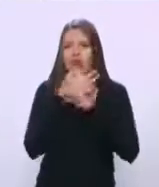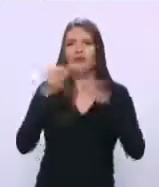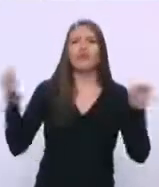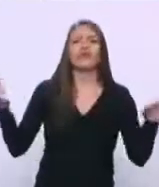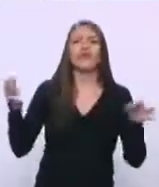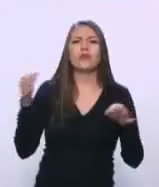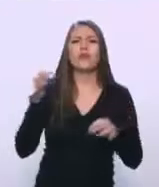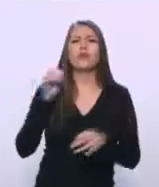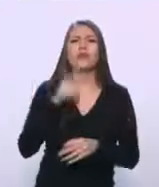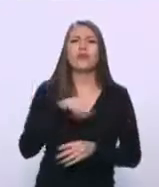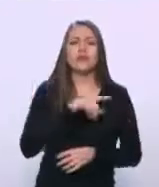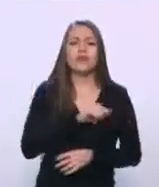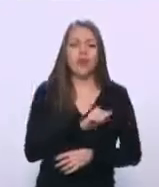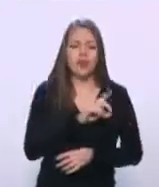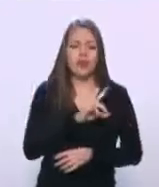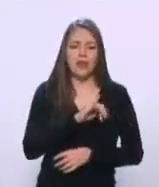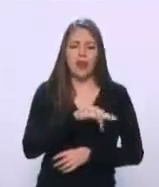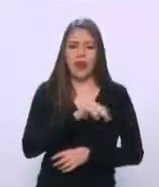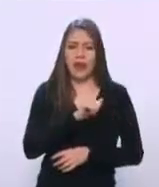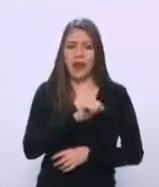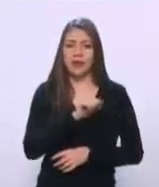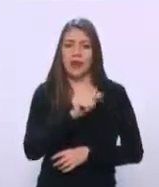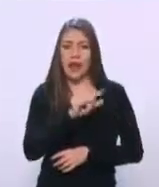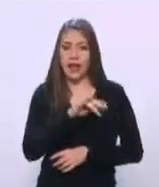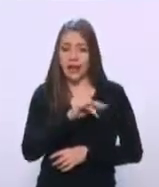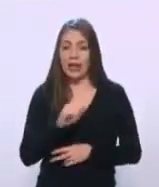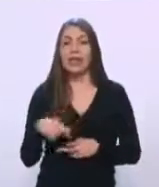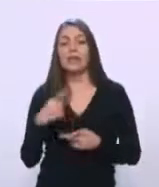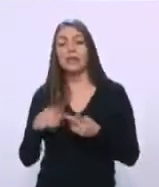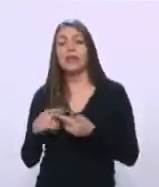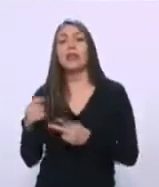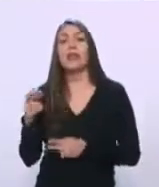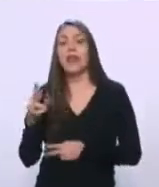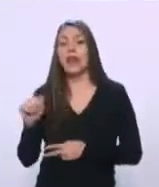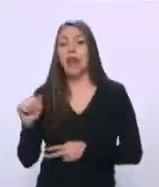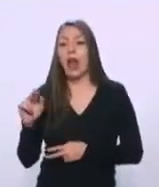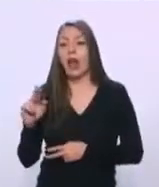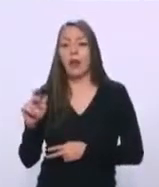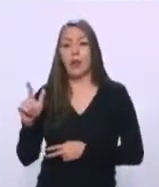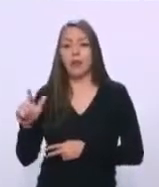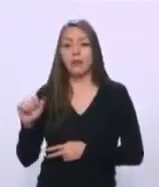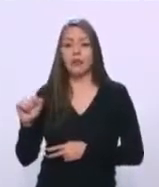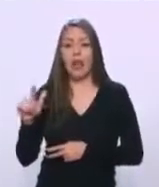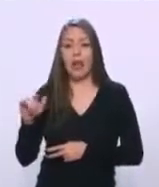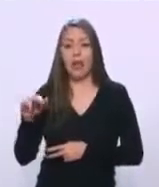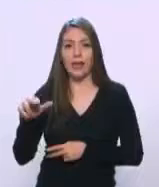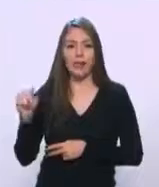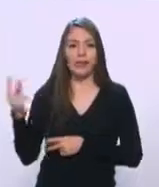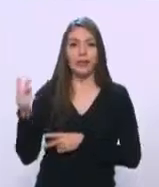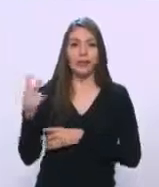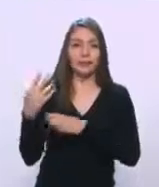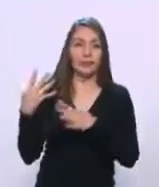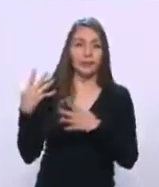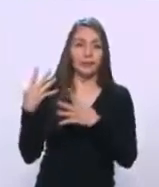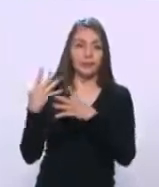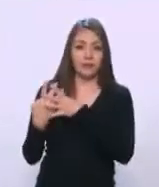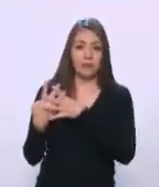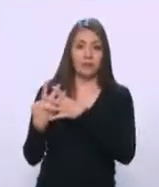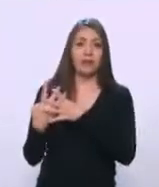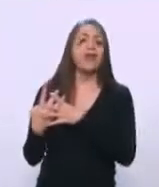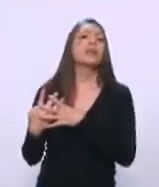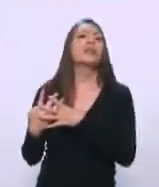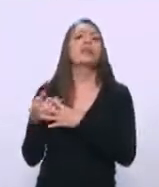Adriana Salinas y Raúl Salinas de Gortari, que estaba preso. Entonces hablaban de las